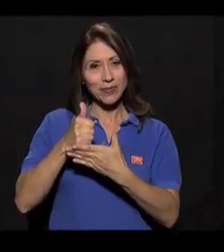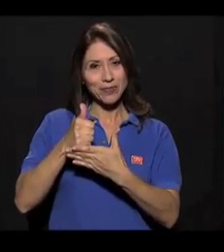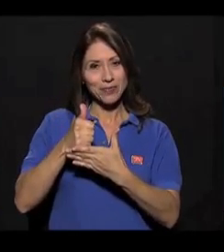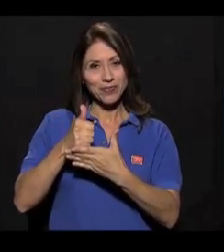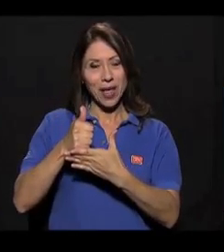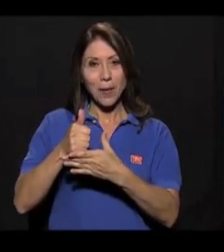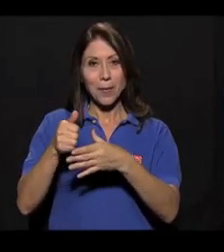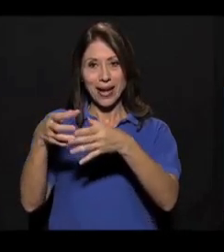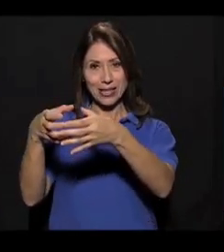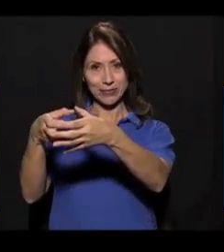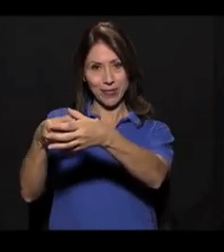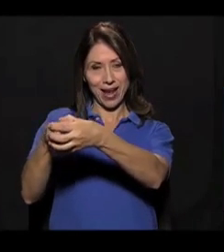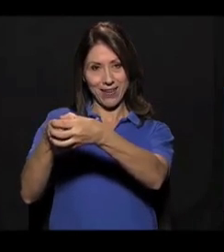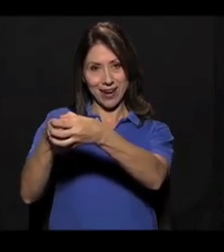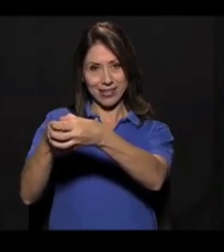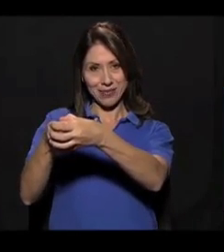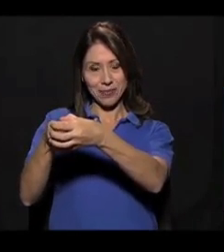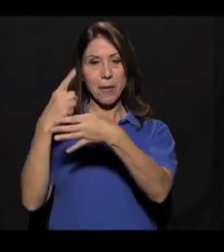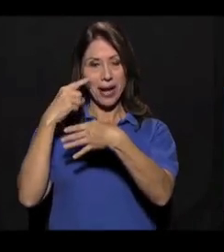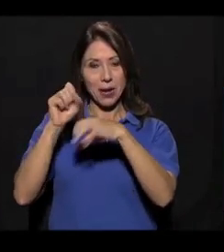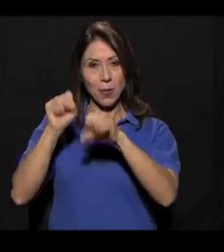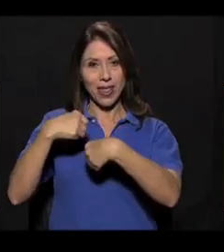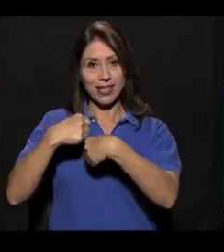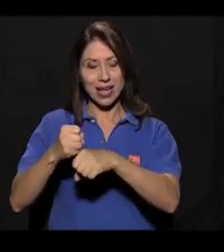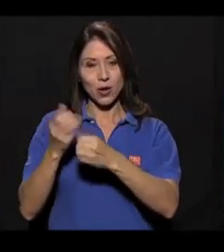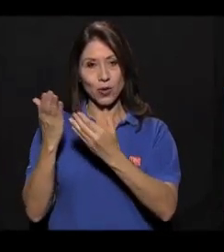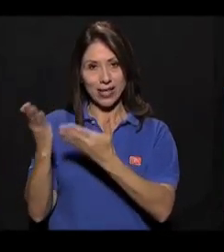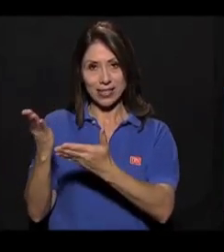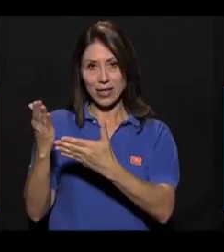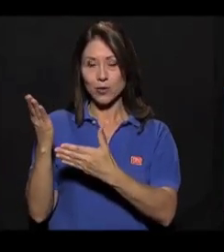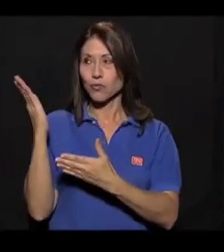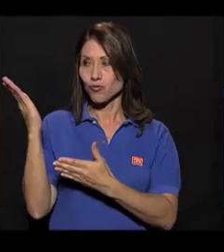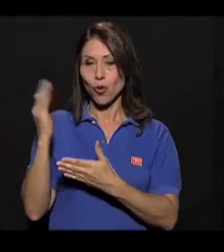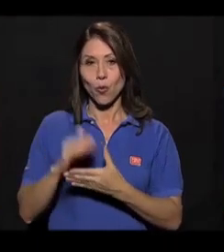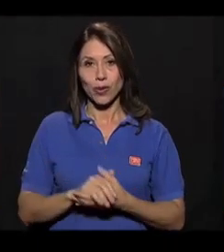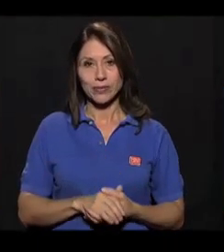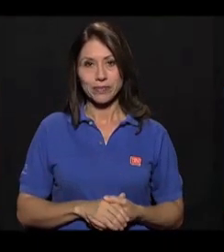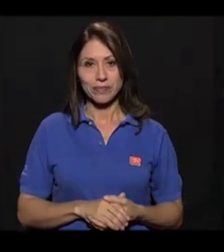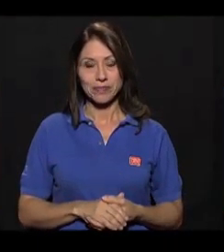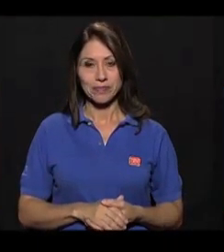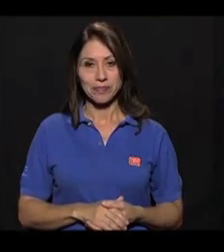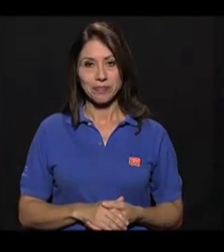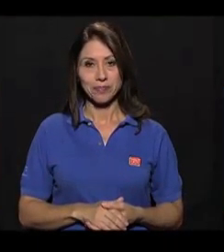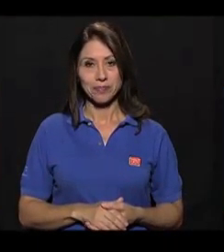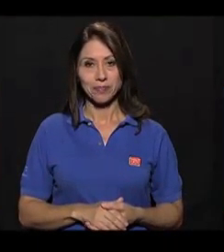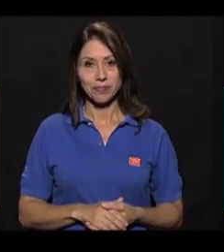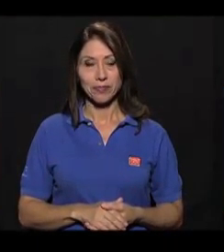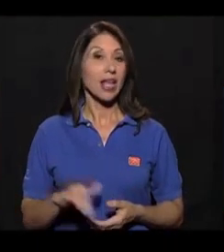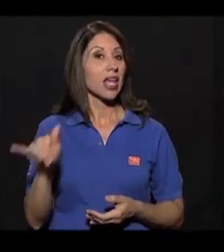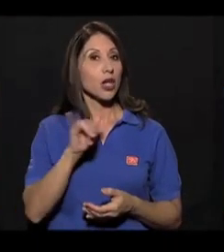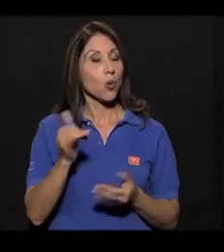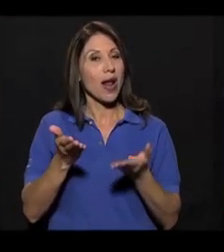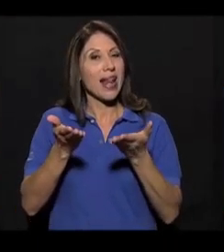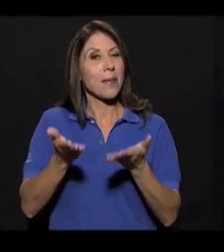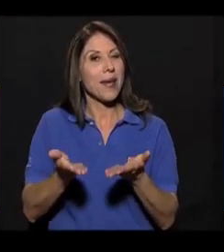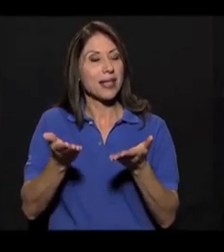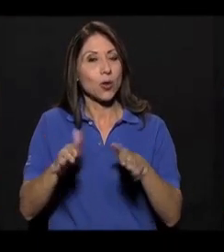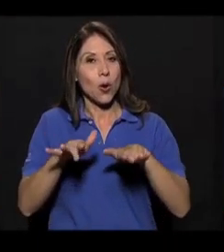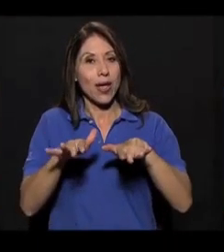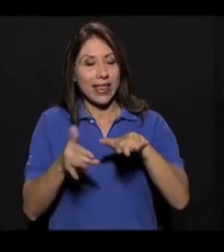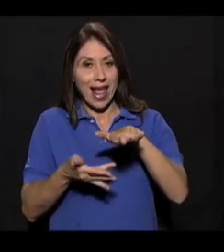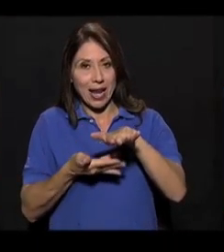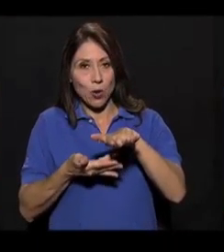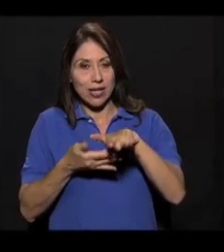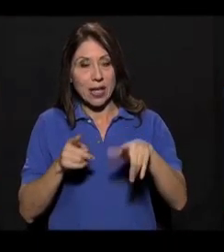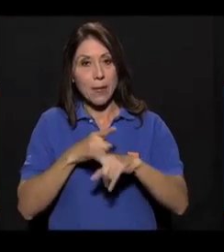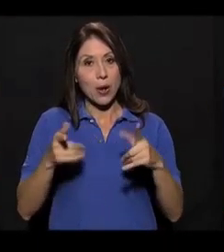a bajar y vamos a subir con las manos agarradas. A la barba. ¿Ok? Bajo y subo. El peso igual en los talones pero esto me va a